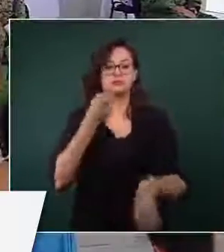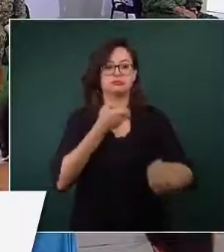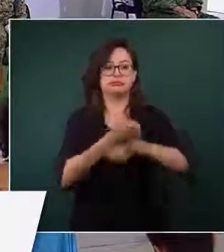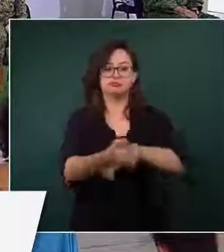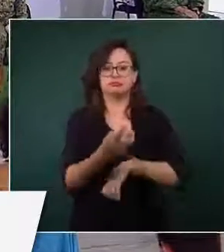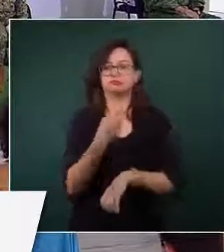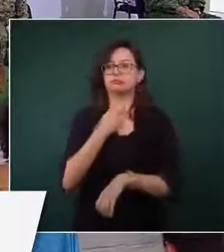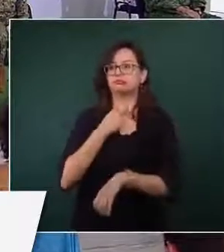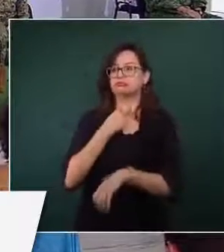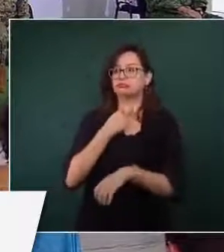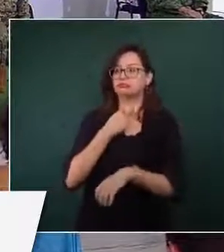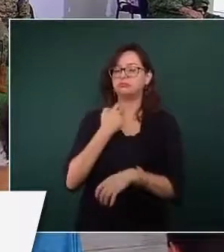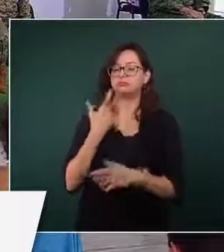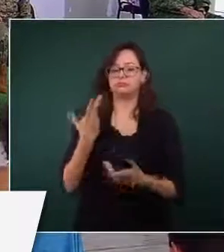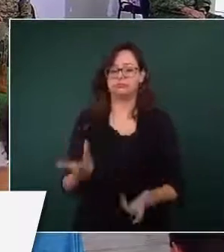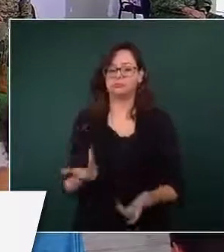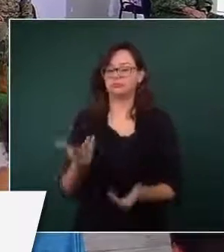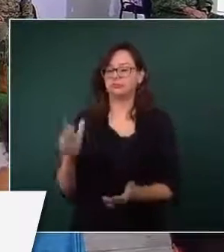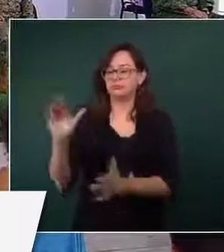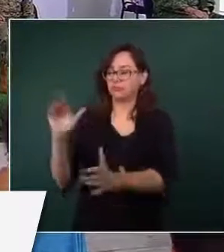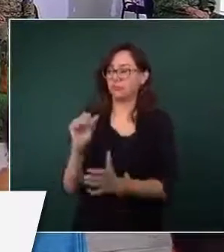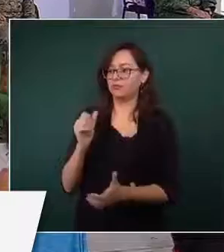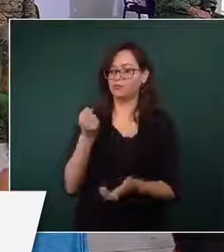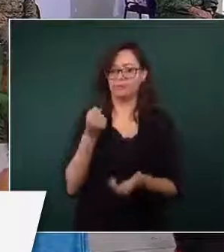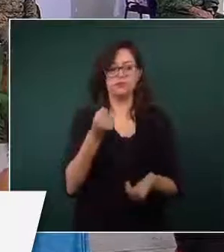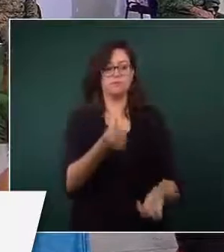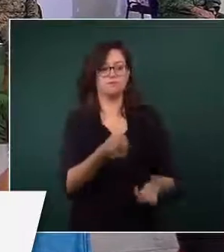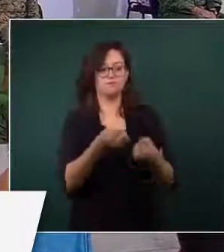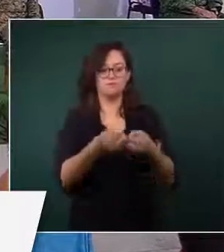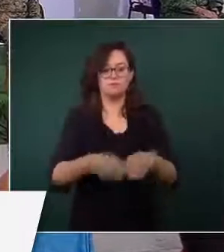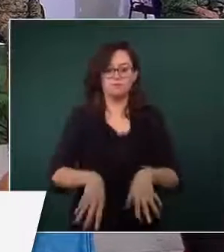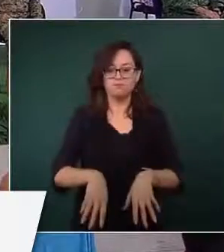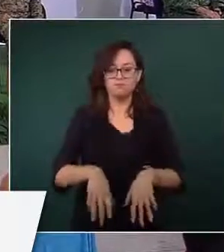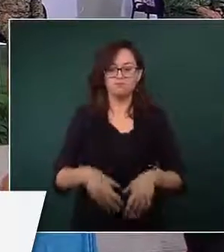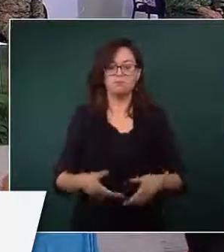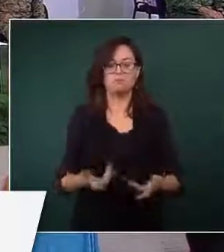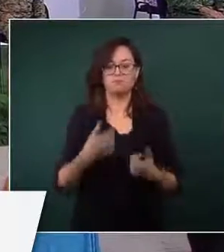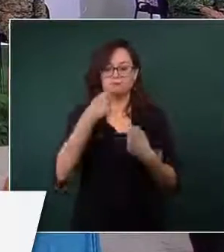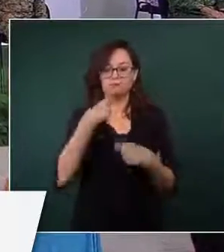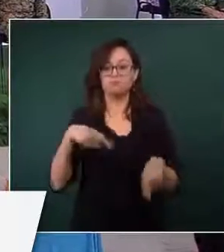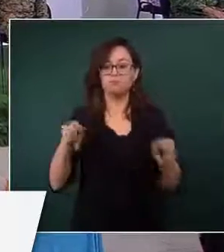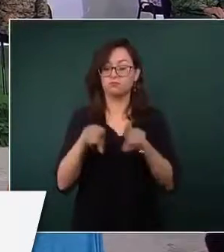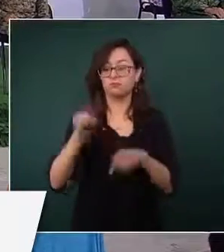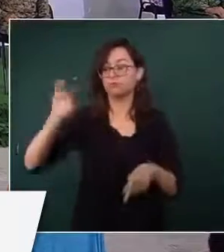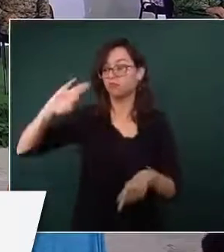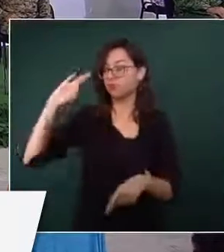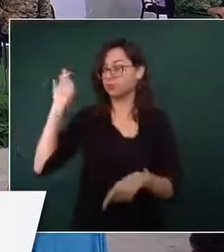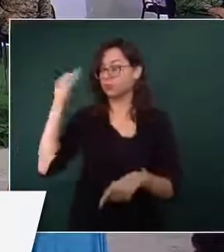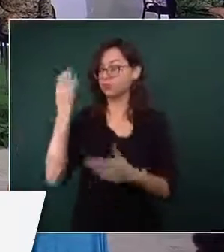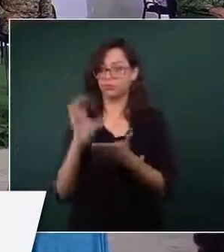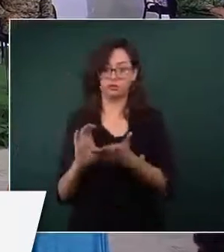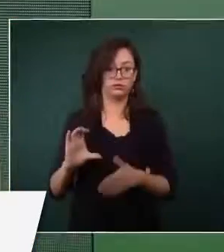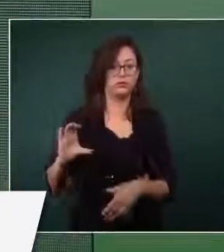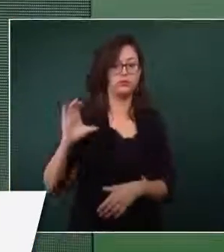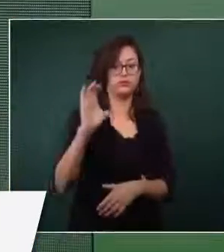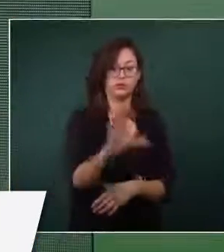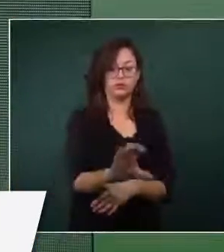es un ingreso estatal. Y también las participaciones federales, porque al